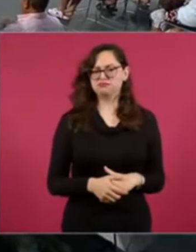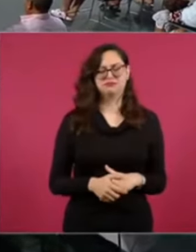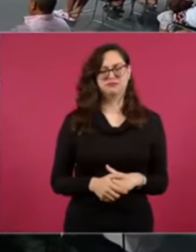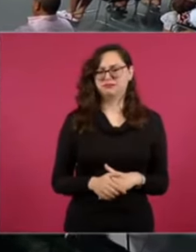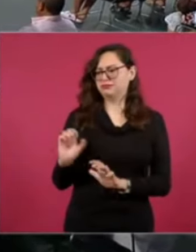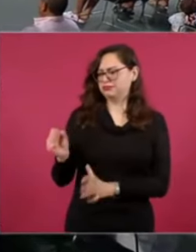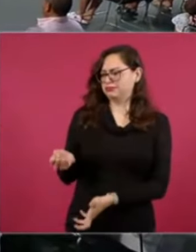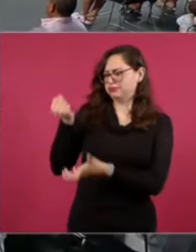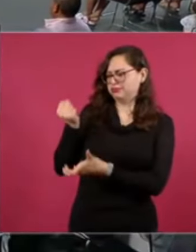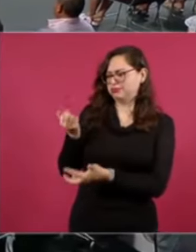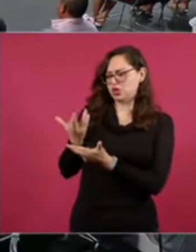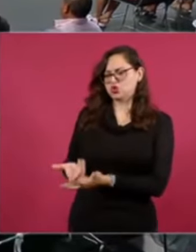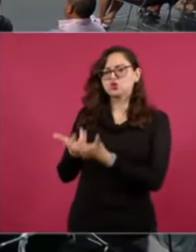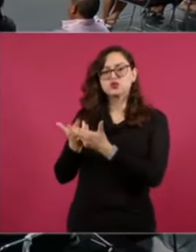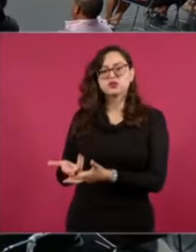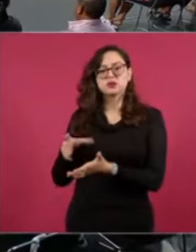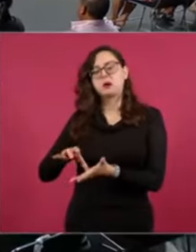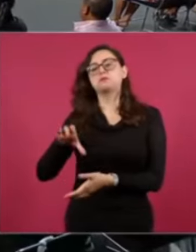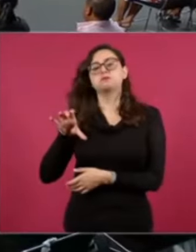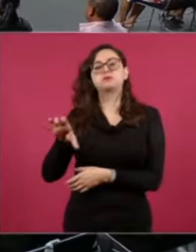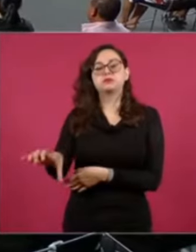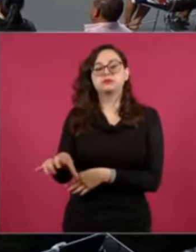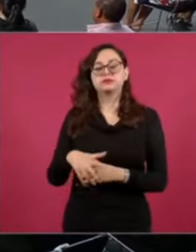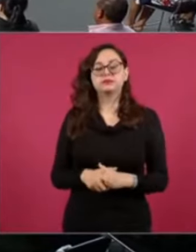Sino. Presupuesto público.